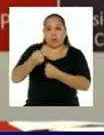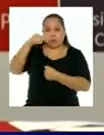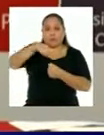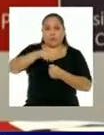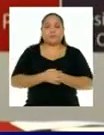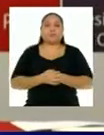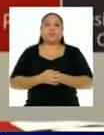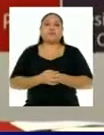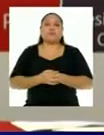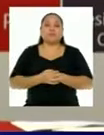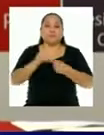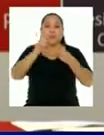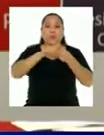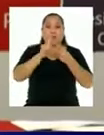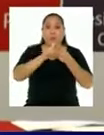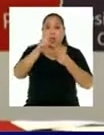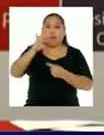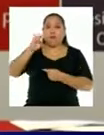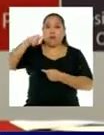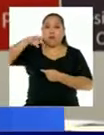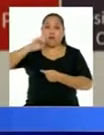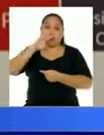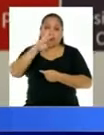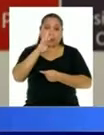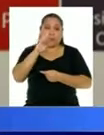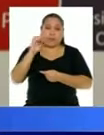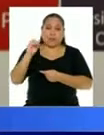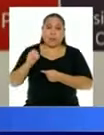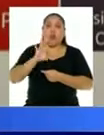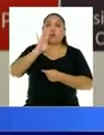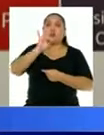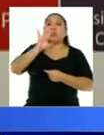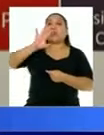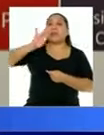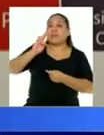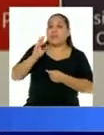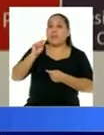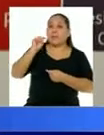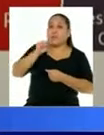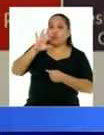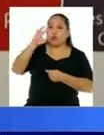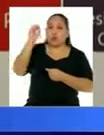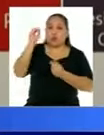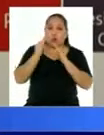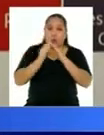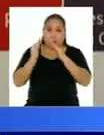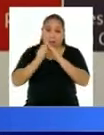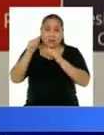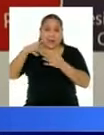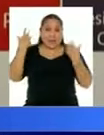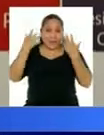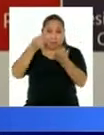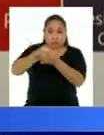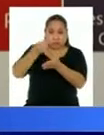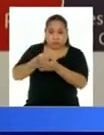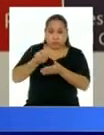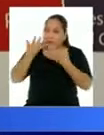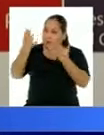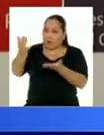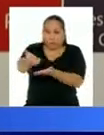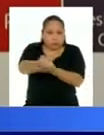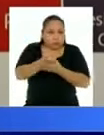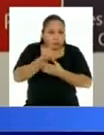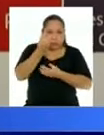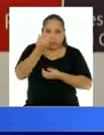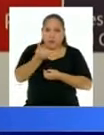Con respecto al bono 600, 87.5 de hogares beneficiarios del bono 600 ya hicieron efectivo